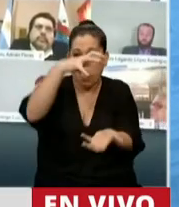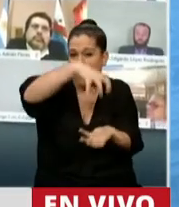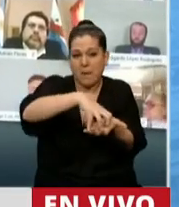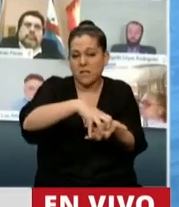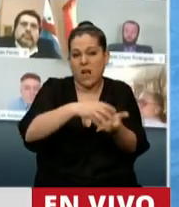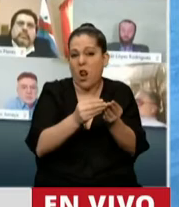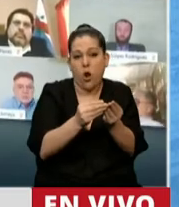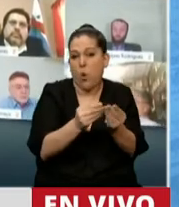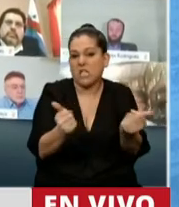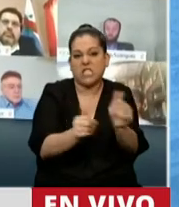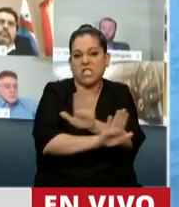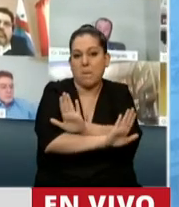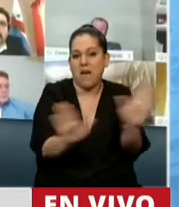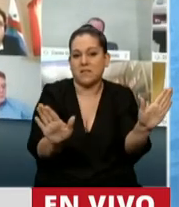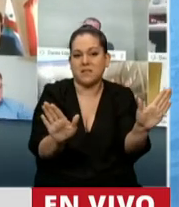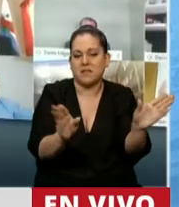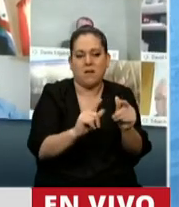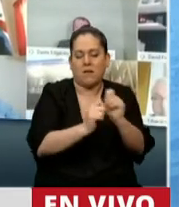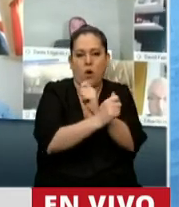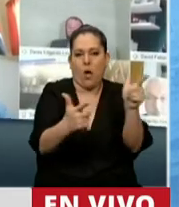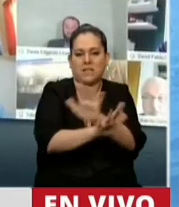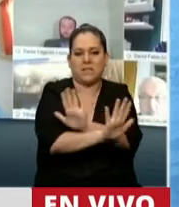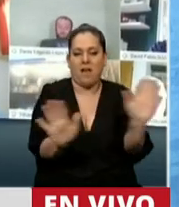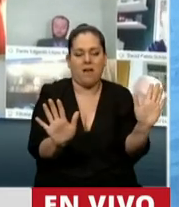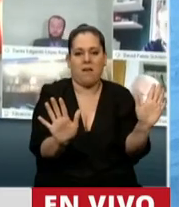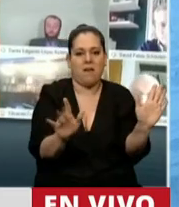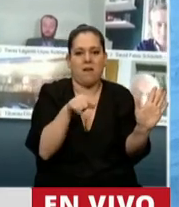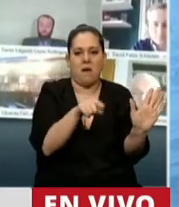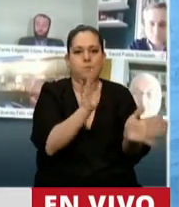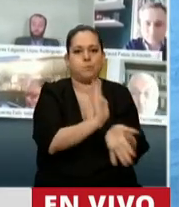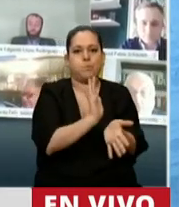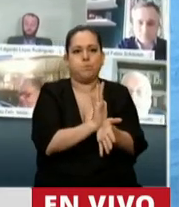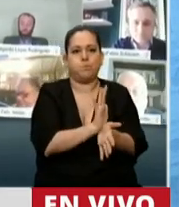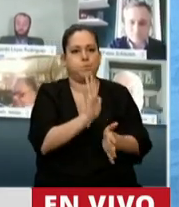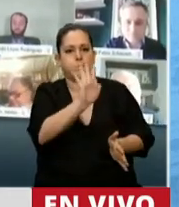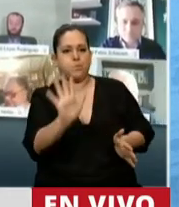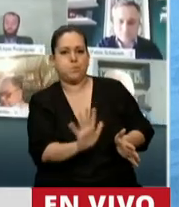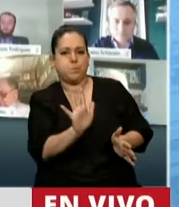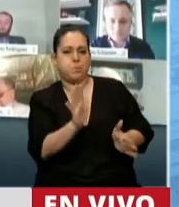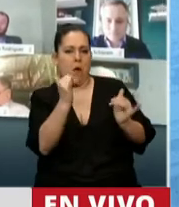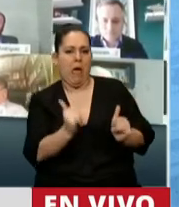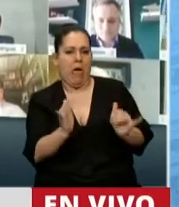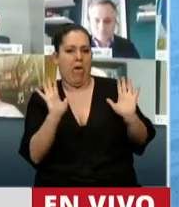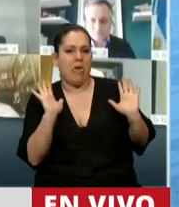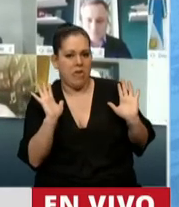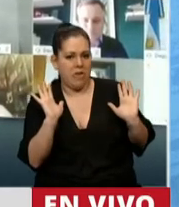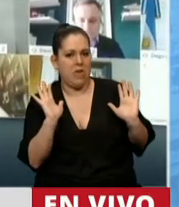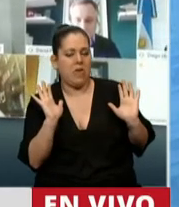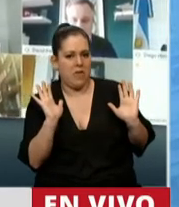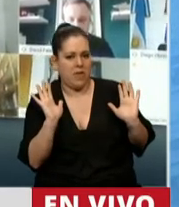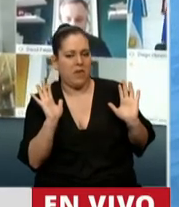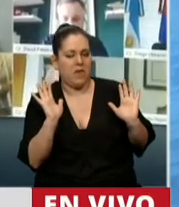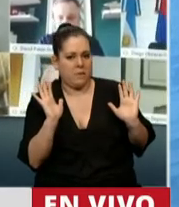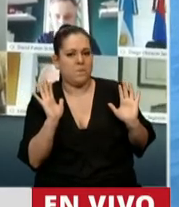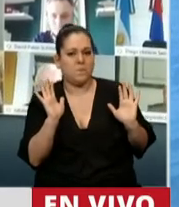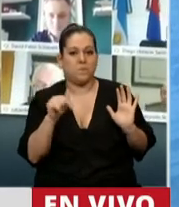más. Para mí es un misterio. Digo, ¿es un misterio? ¿Por qué? Porque nunca existió. Pero bueno, este traje a medida es para